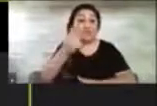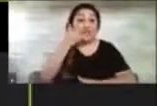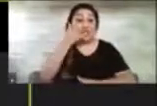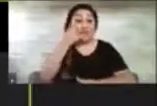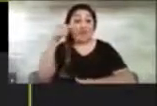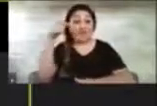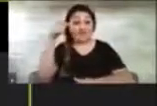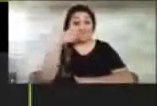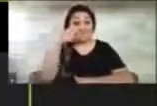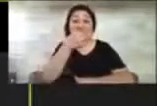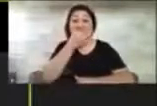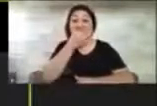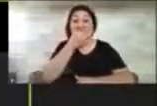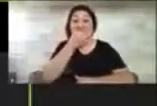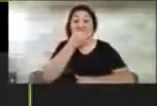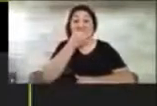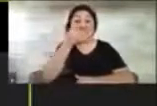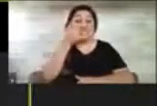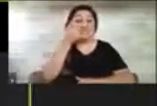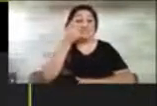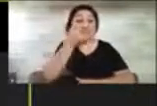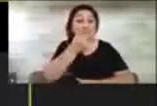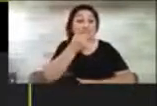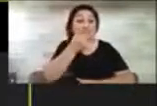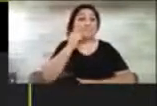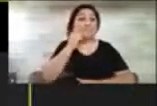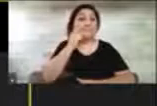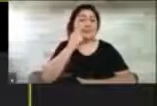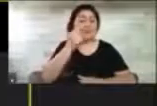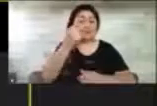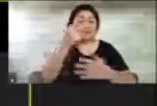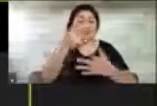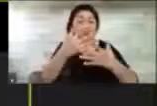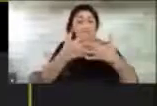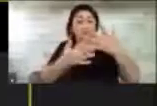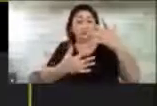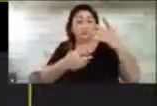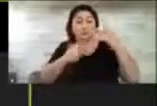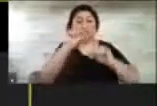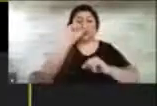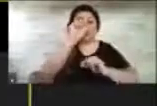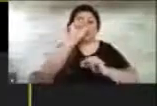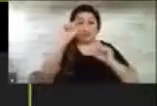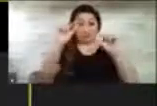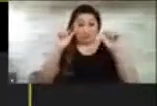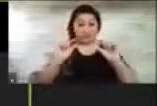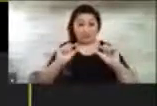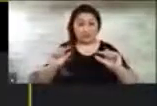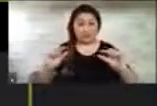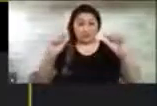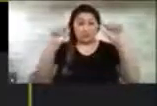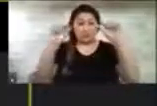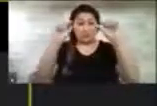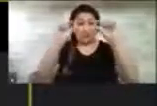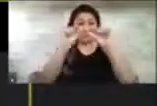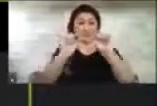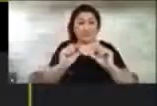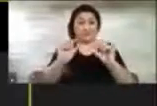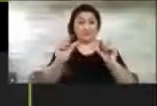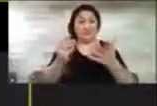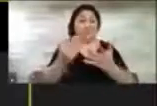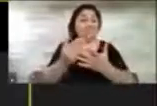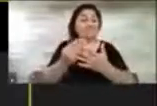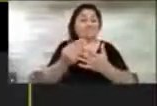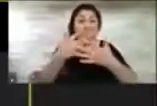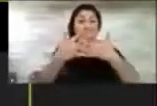Y es uno de decenas, si no centenares de funcionalidades que tiene este teléfono con toda la infinidad de aplicaciones